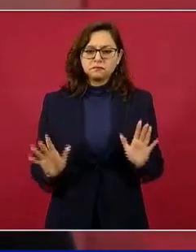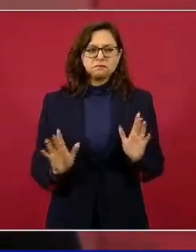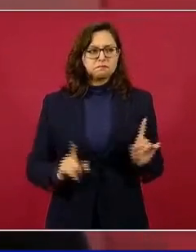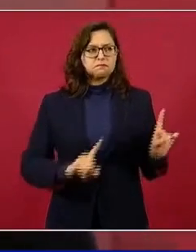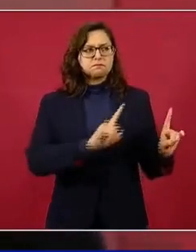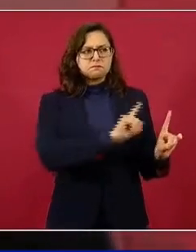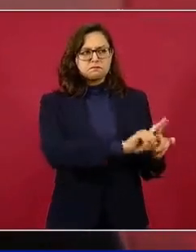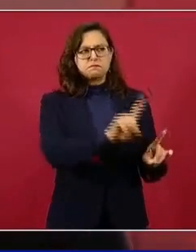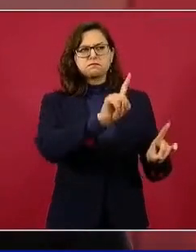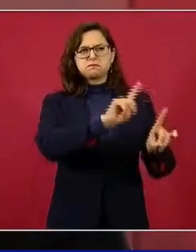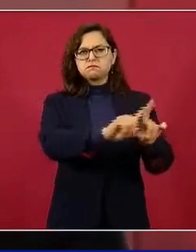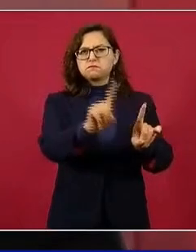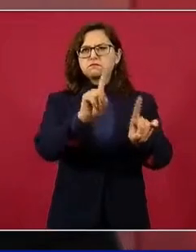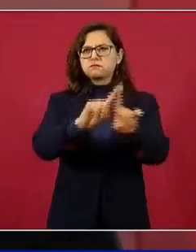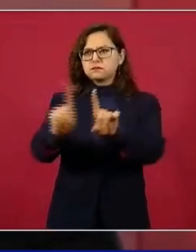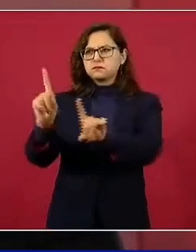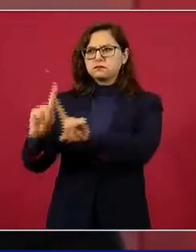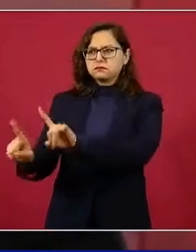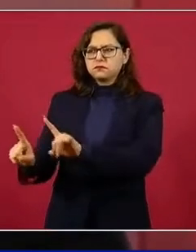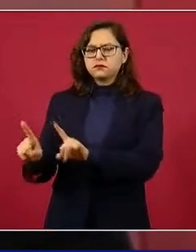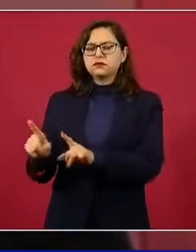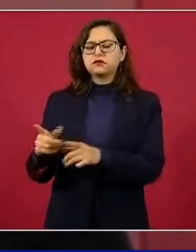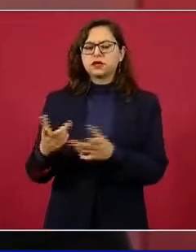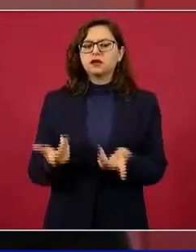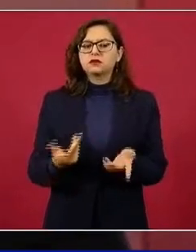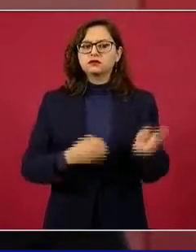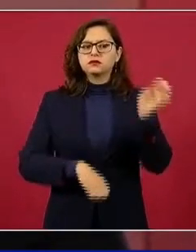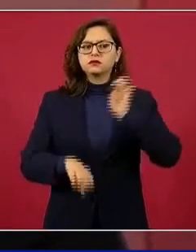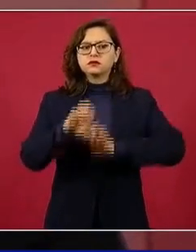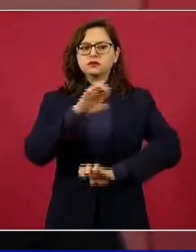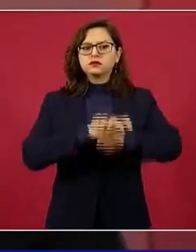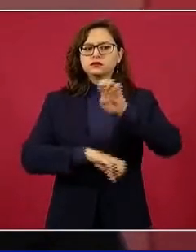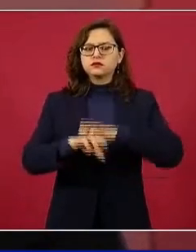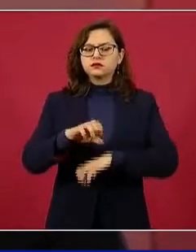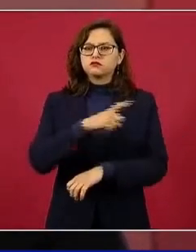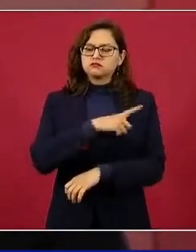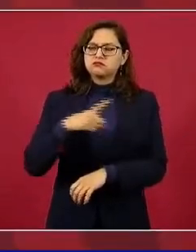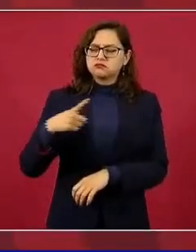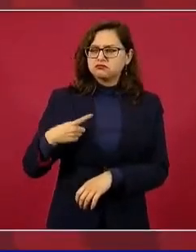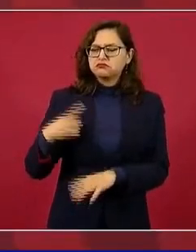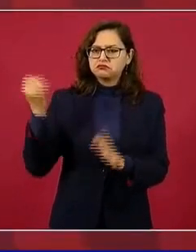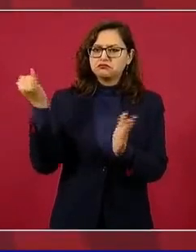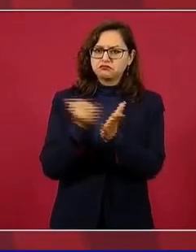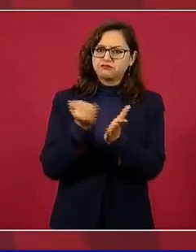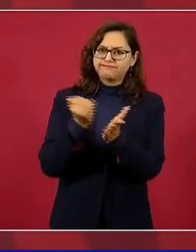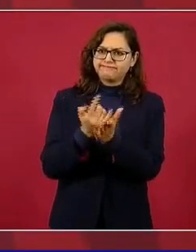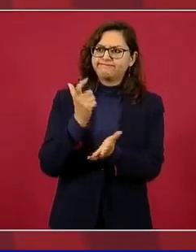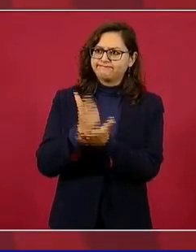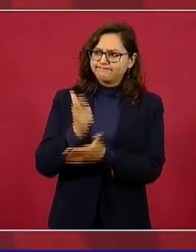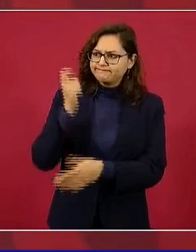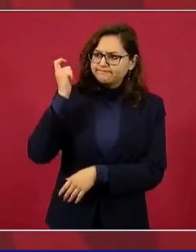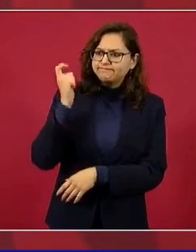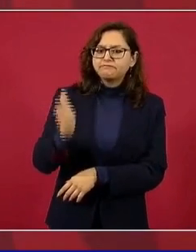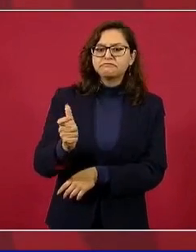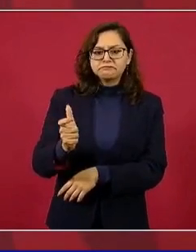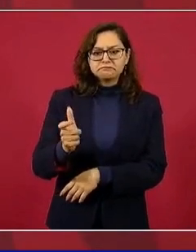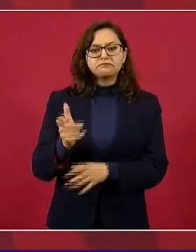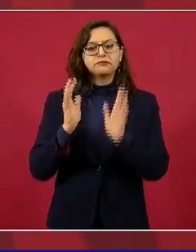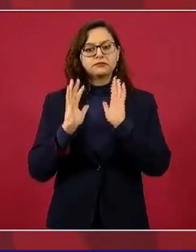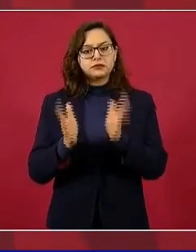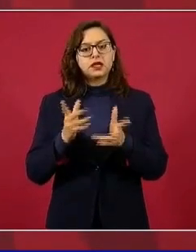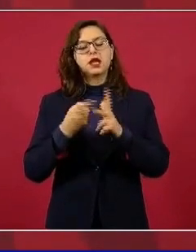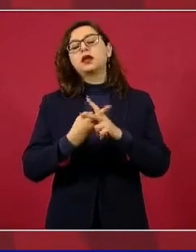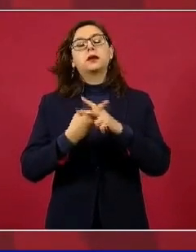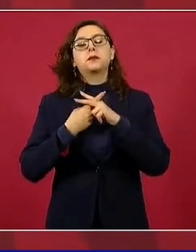las empresas están cumpliendo,